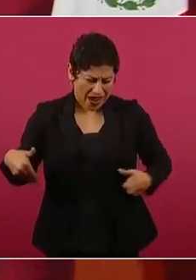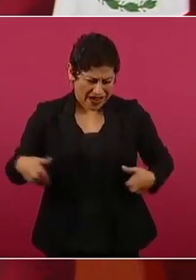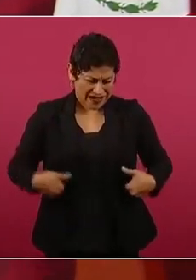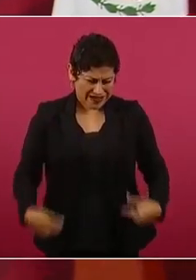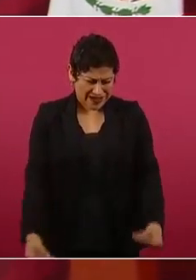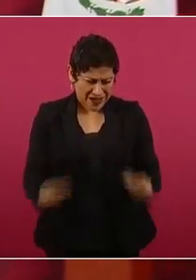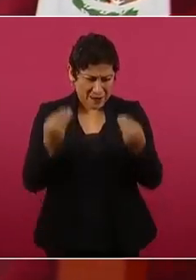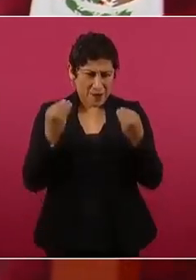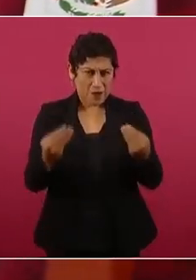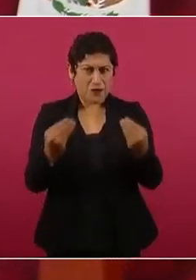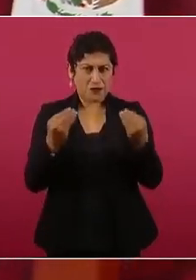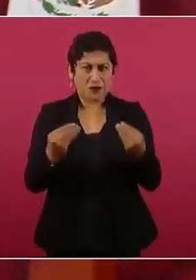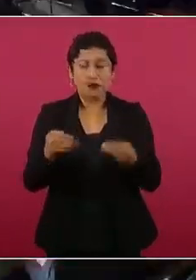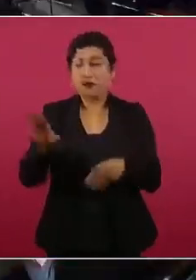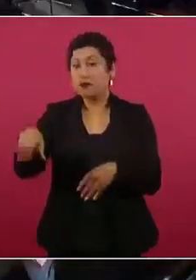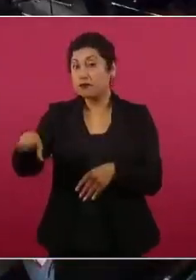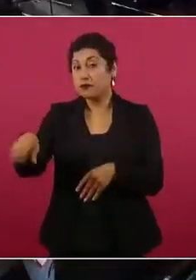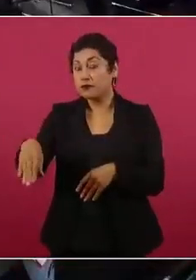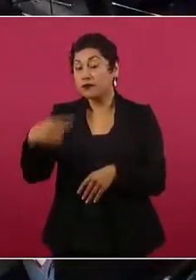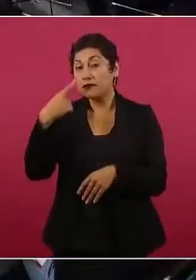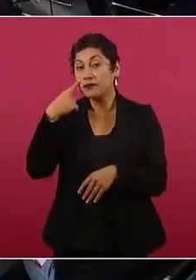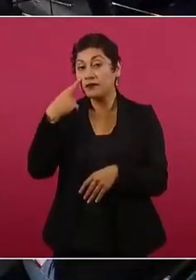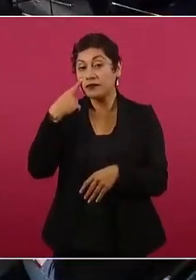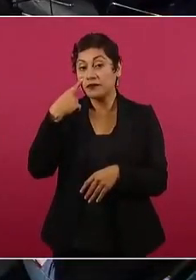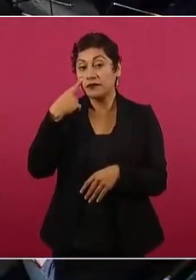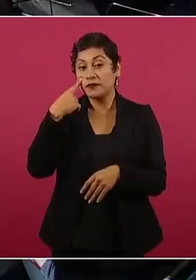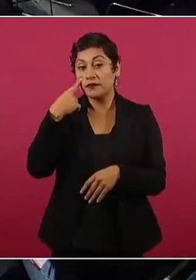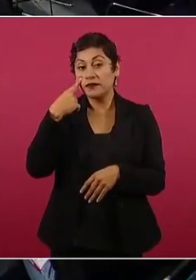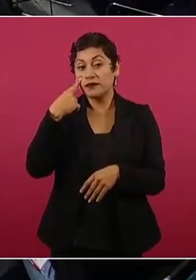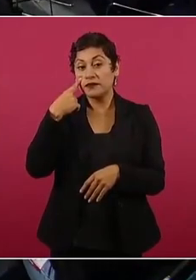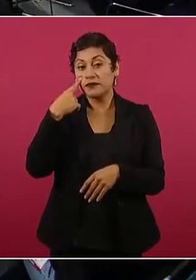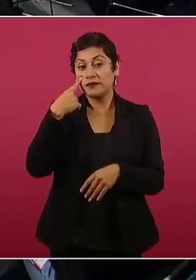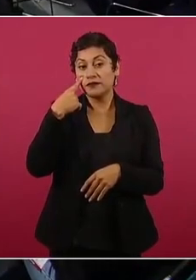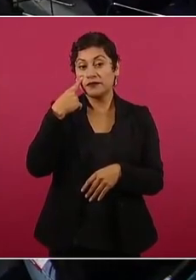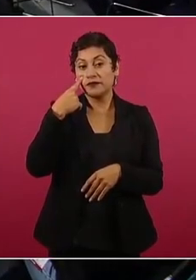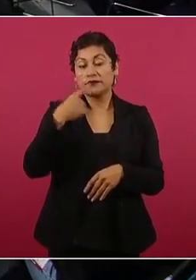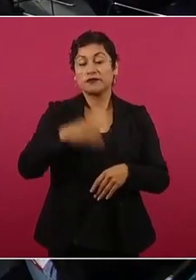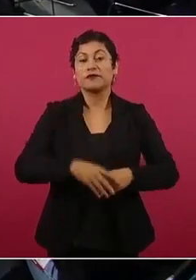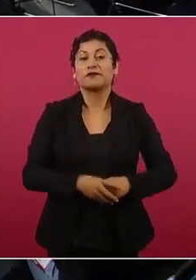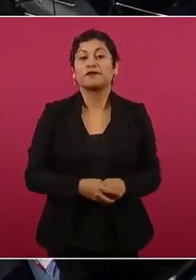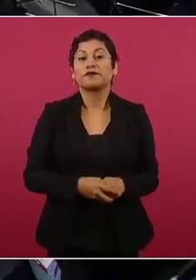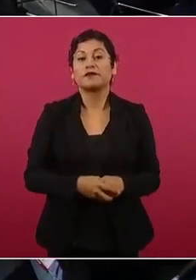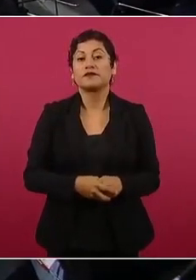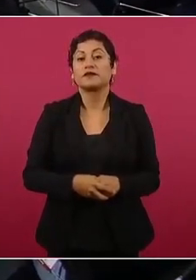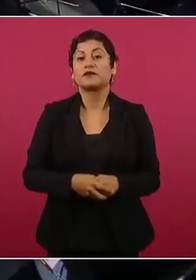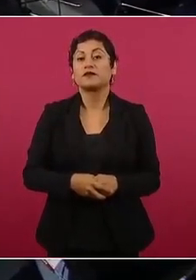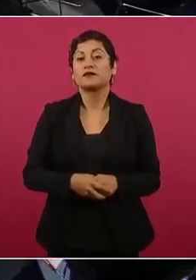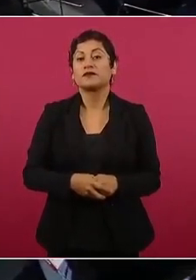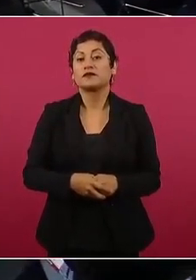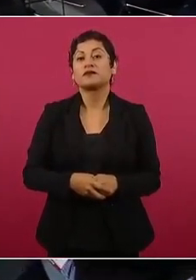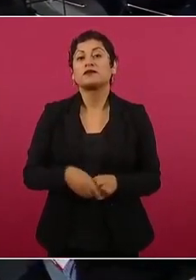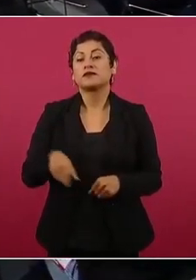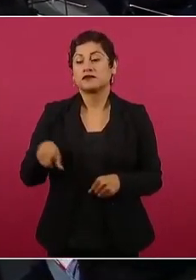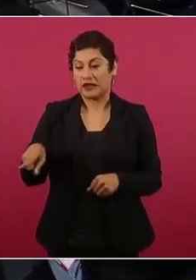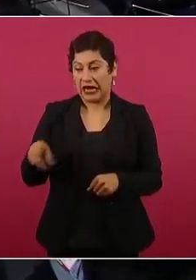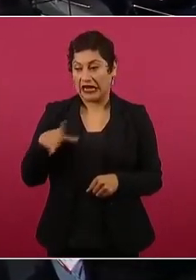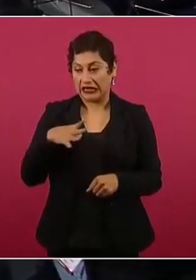¿Por qué no pones en las memorias del general,